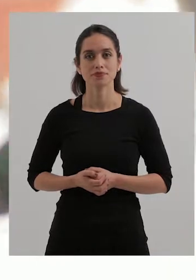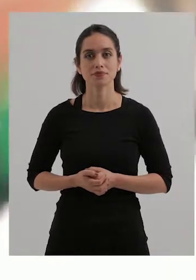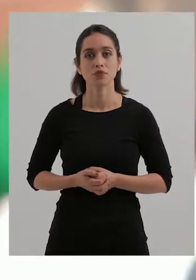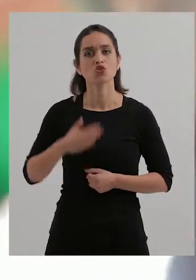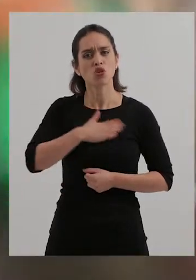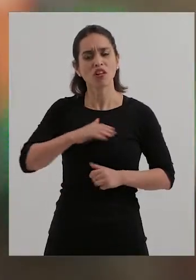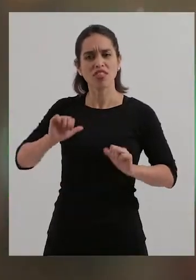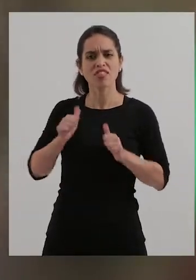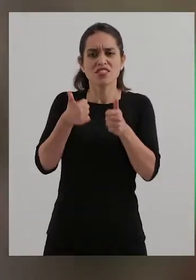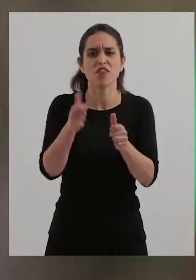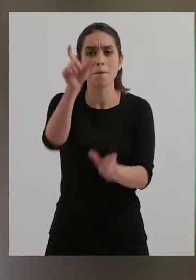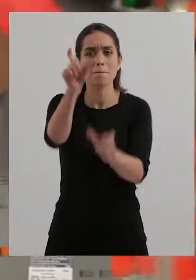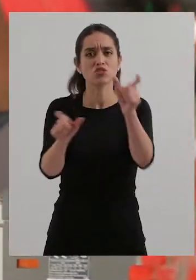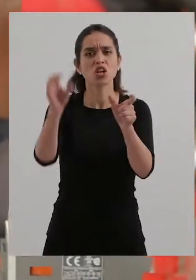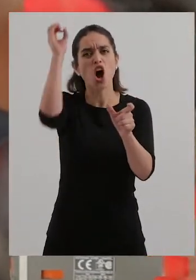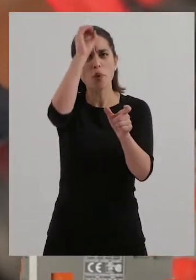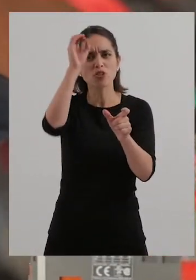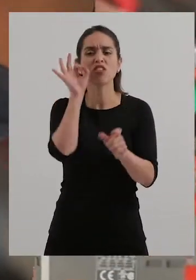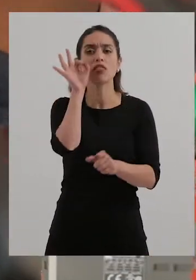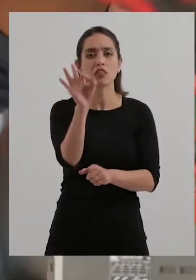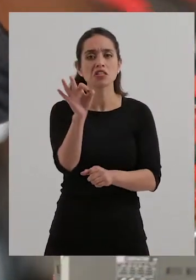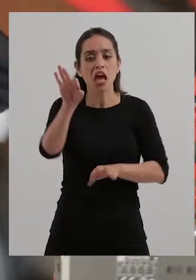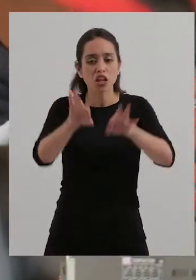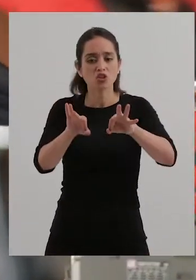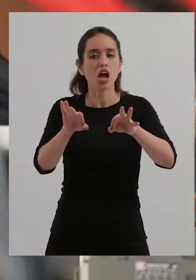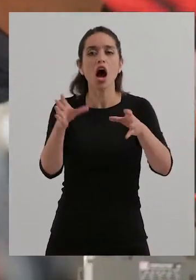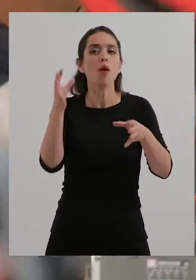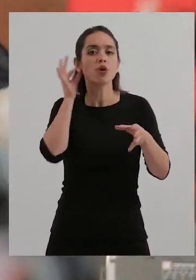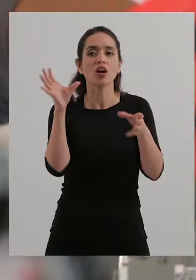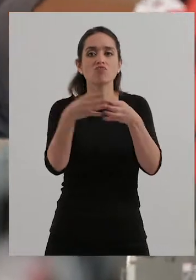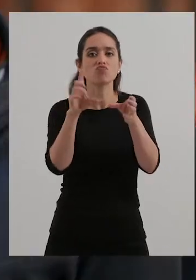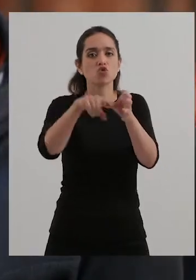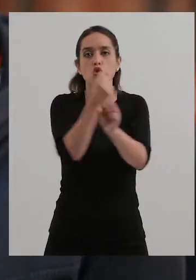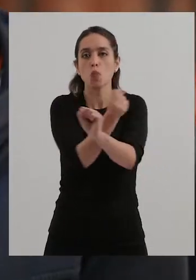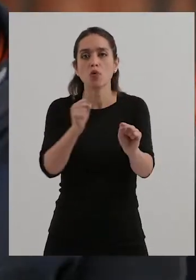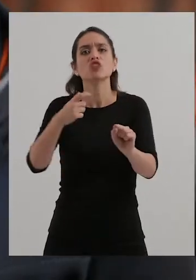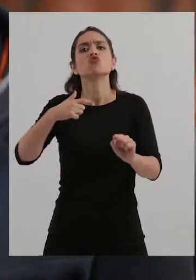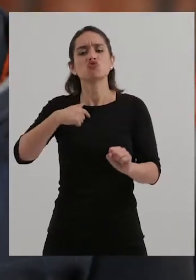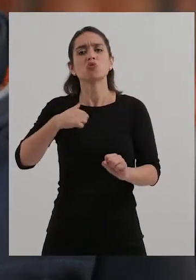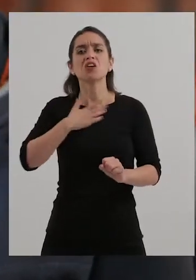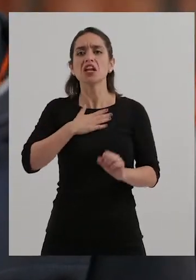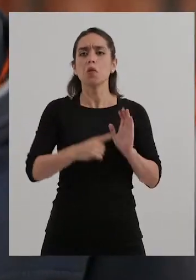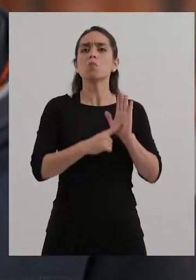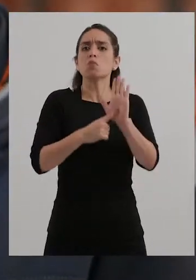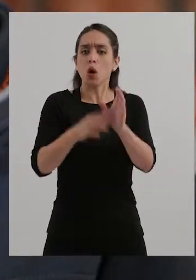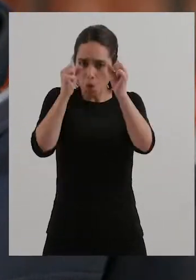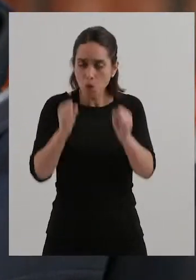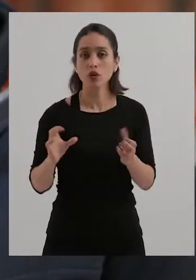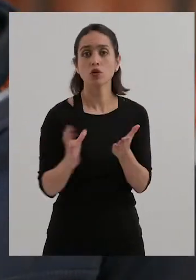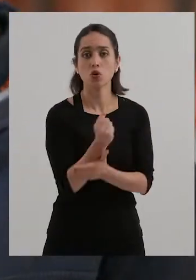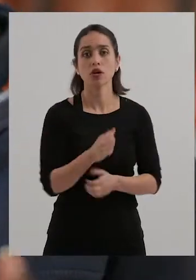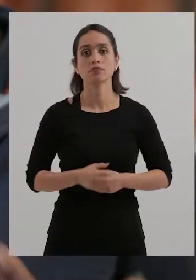Quería desafiar la idea que piensan, que dicen que electrónica no es de mujer, que es de hombre. Y yo quería demostrarles que sí puedo hacerlo.